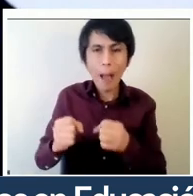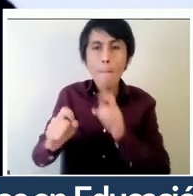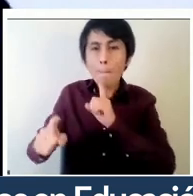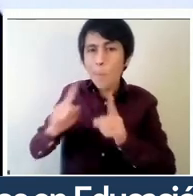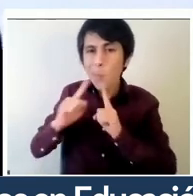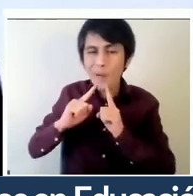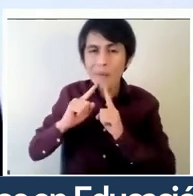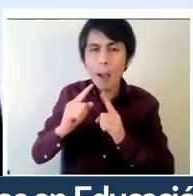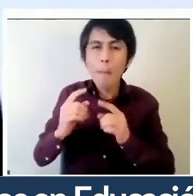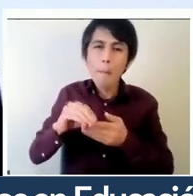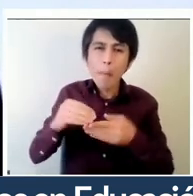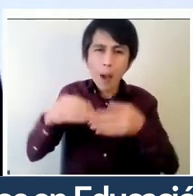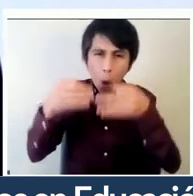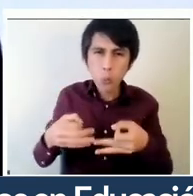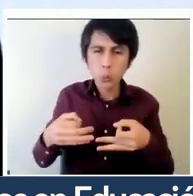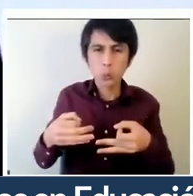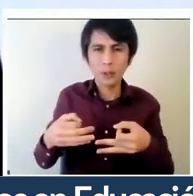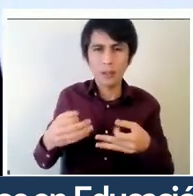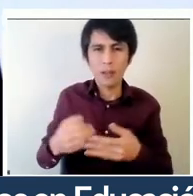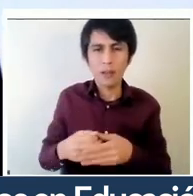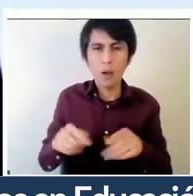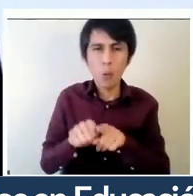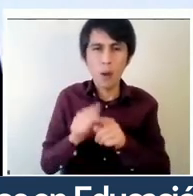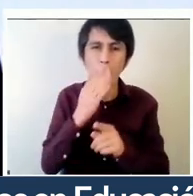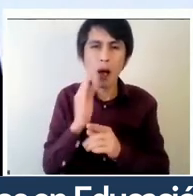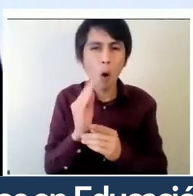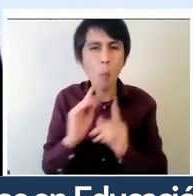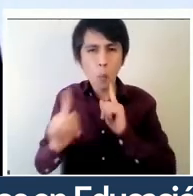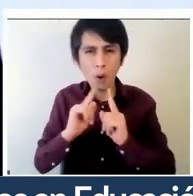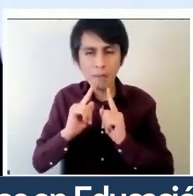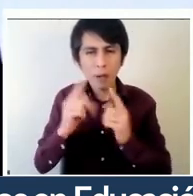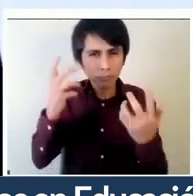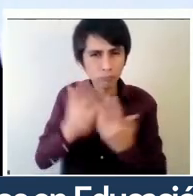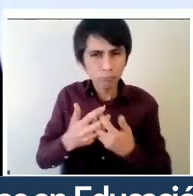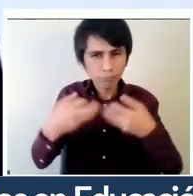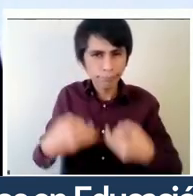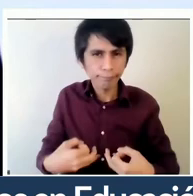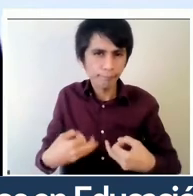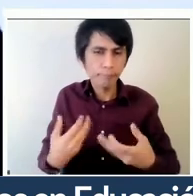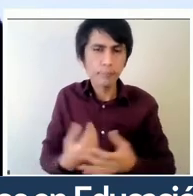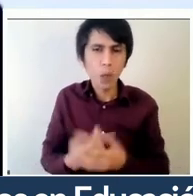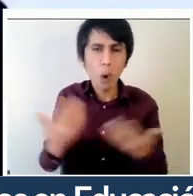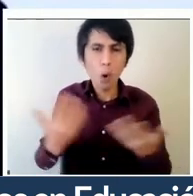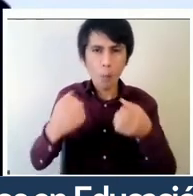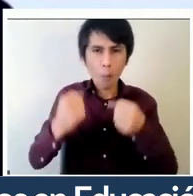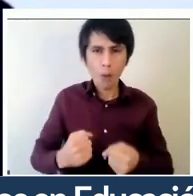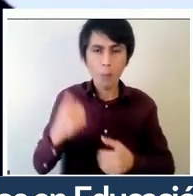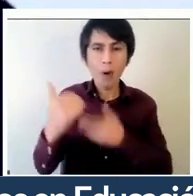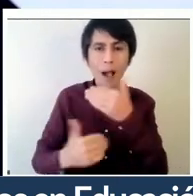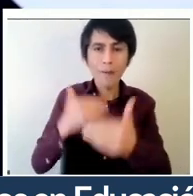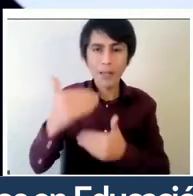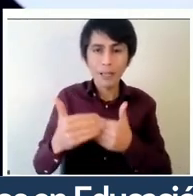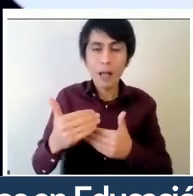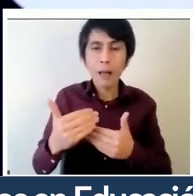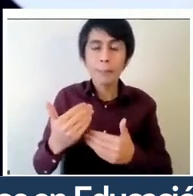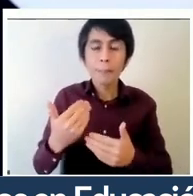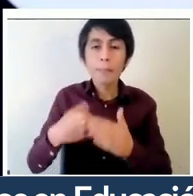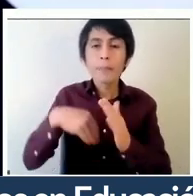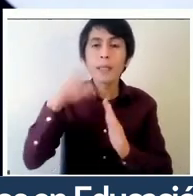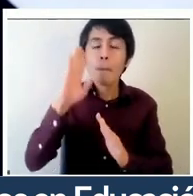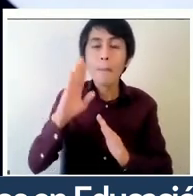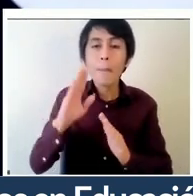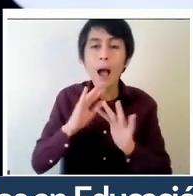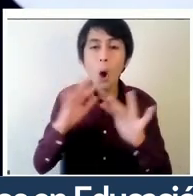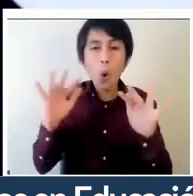pruebas más justas precisas y pertinentes y cómo podemos avanzar a un mayor uso de las